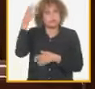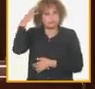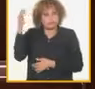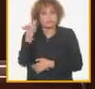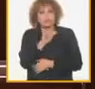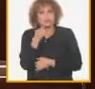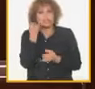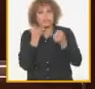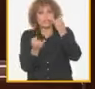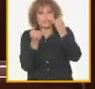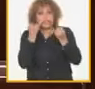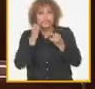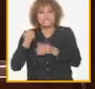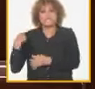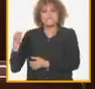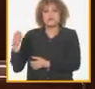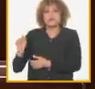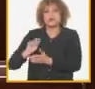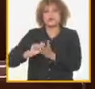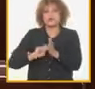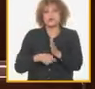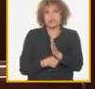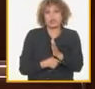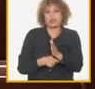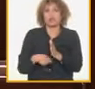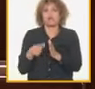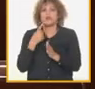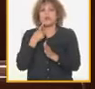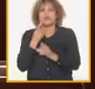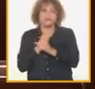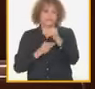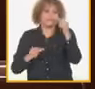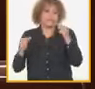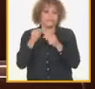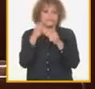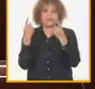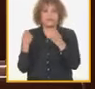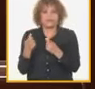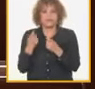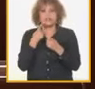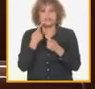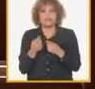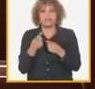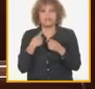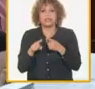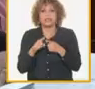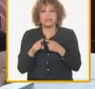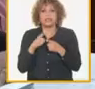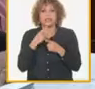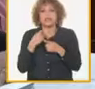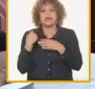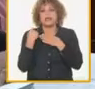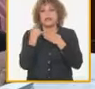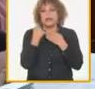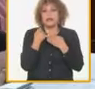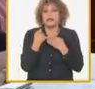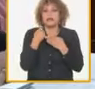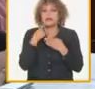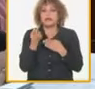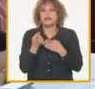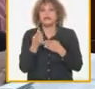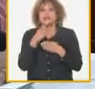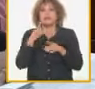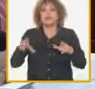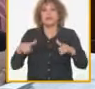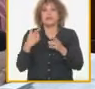identifican violaciones en la contratación con predominio de la falta de licitación el favorecimiento y los excesos en los